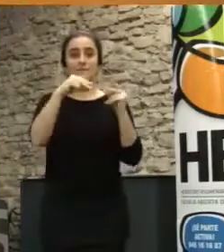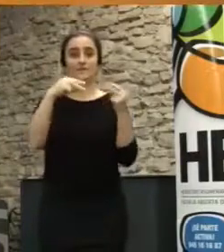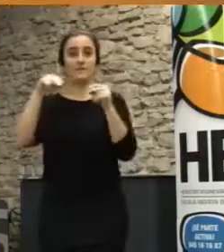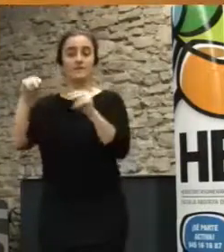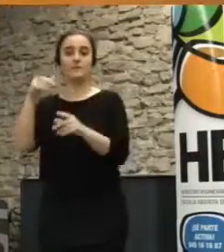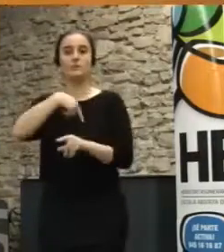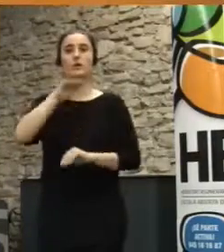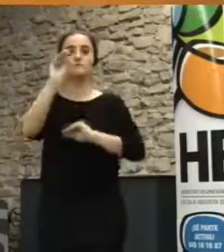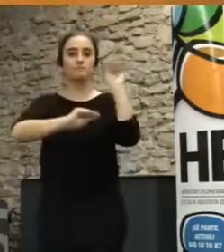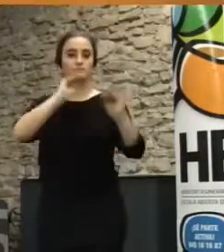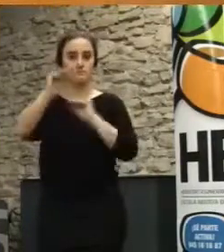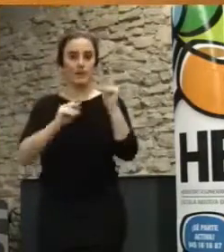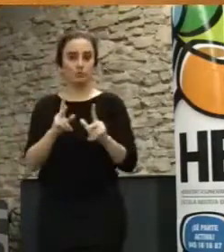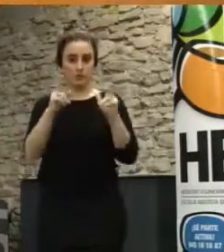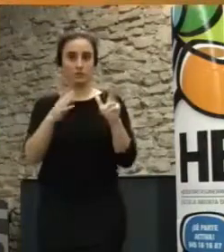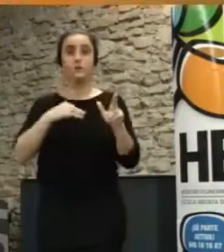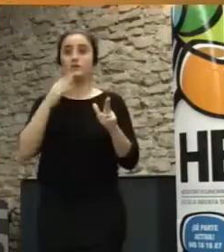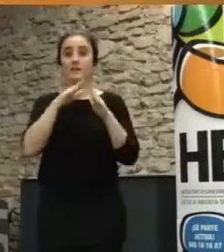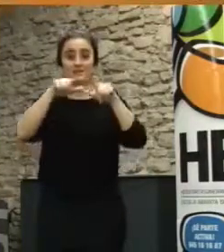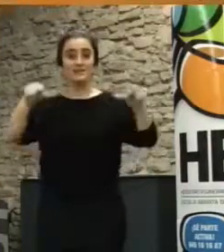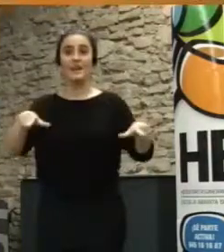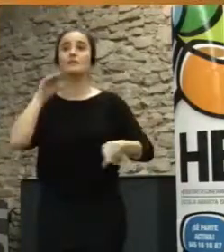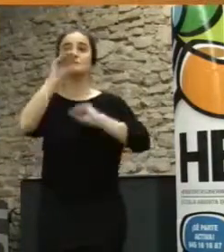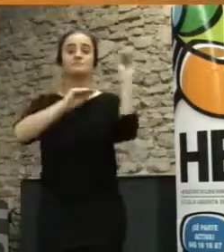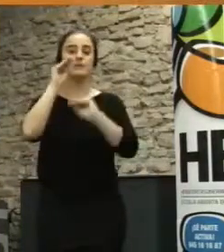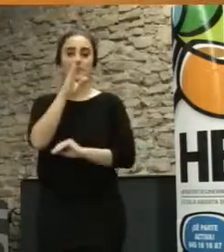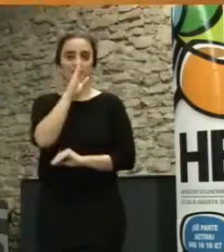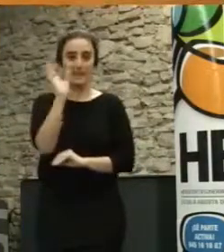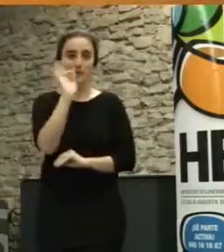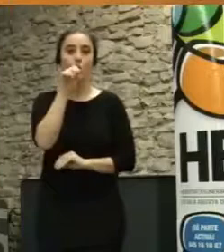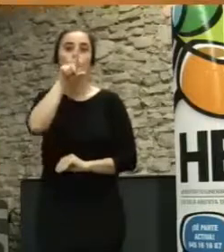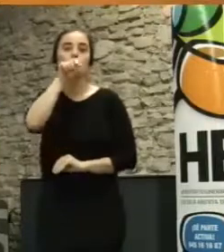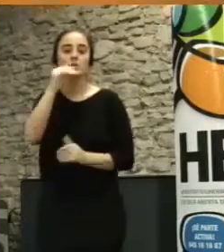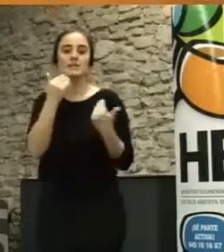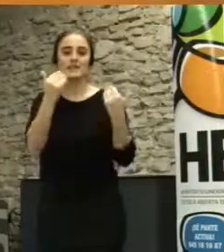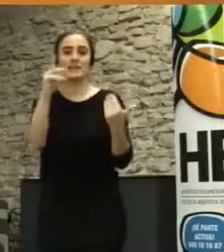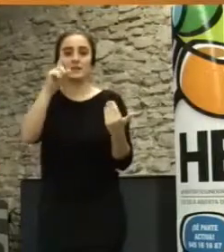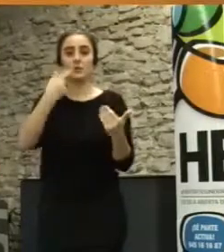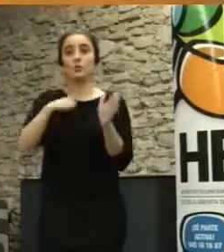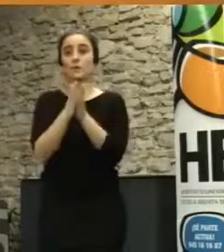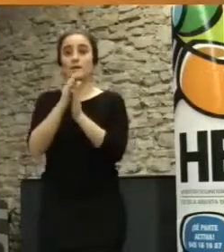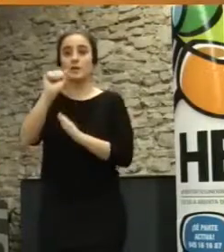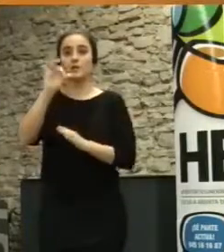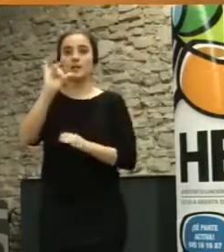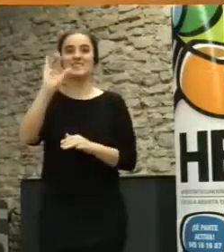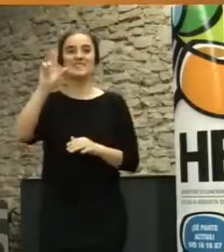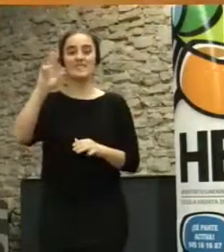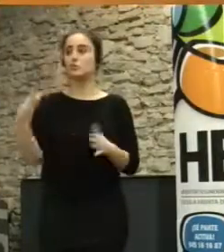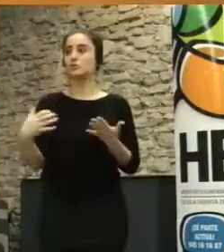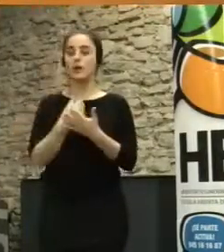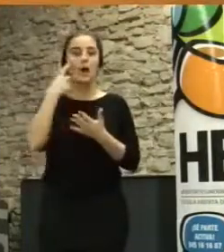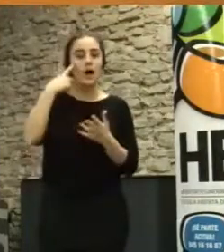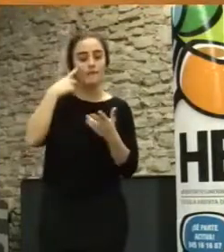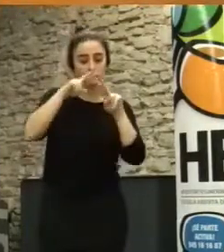turno de preguntas. Las pueden plantear aquí en la sala directamente y a través de Twitter. Nuestro compañero Asier va a recoger todas ellas y